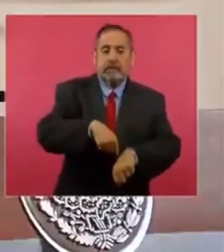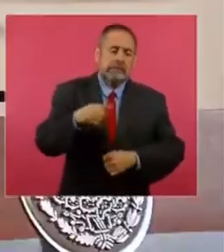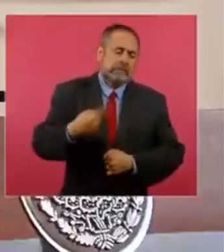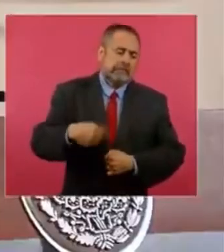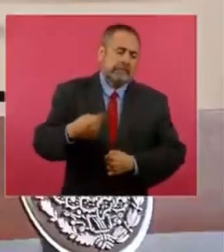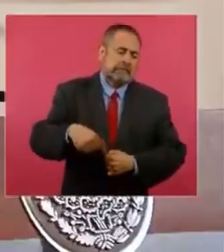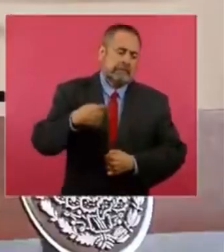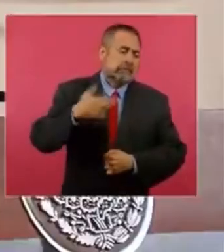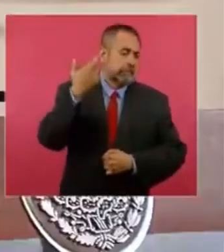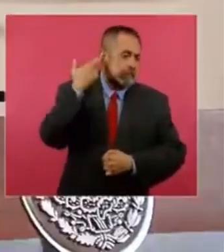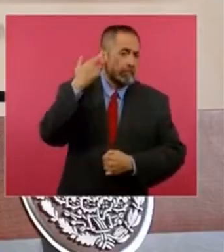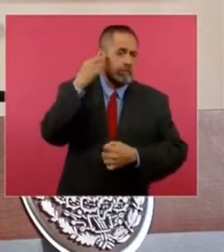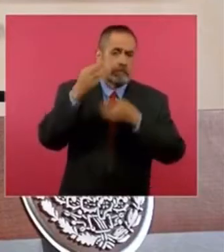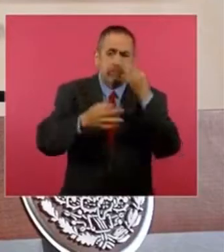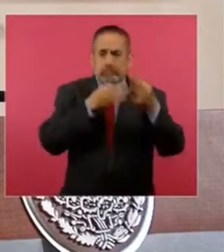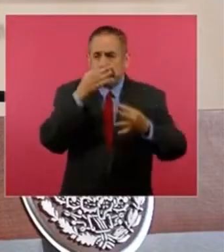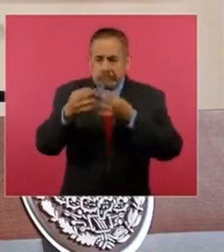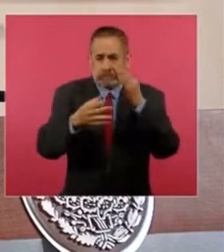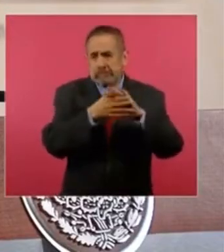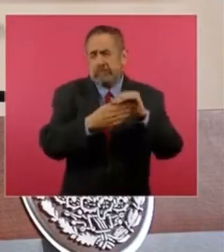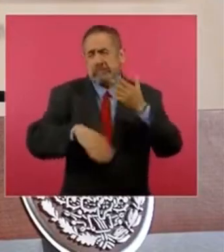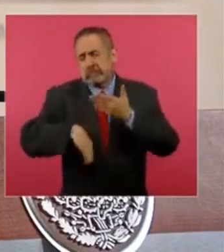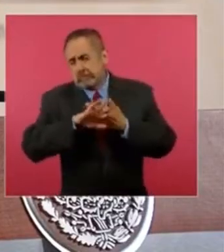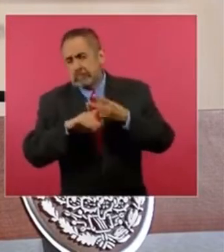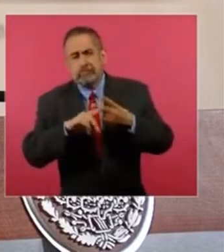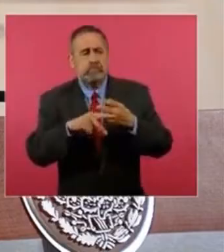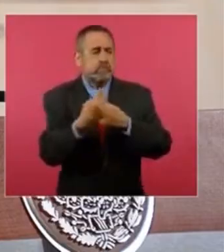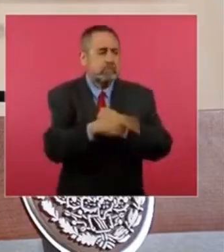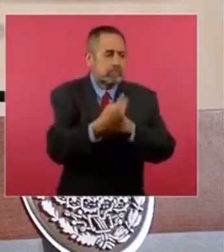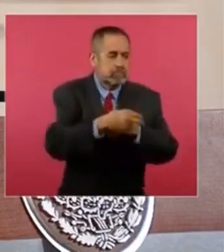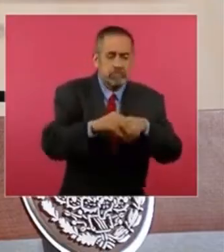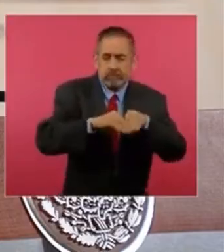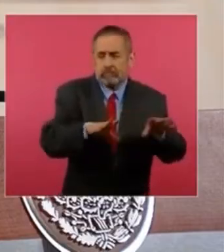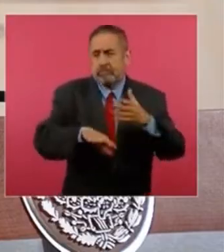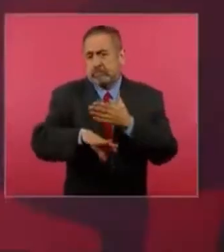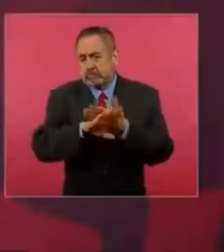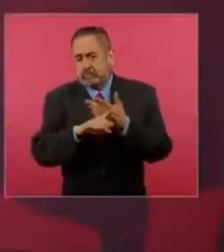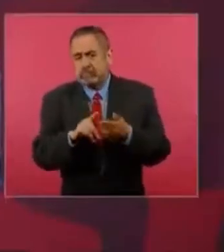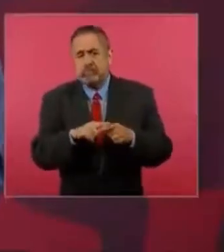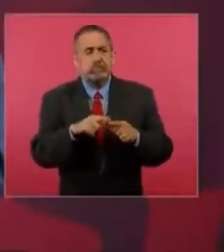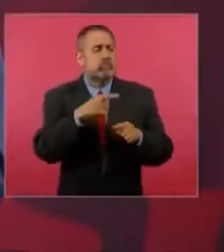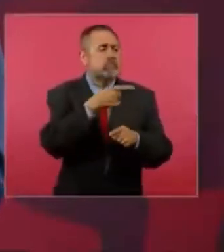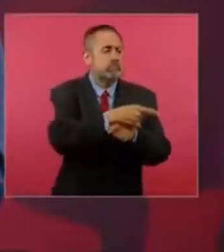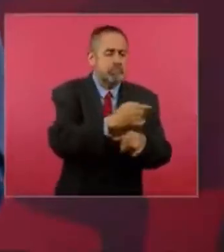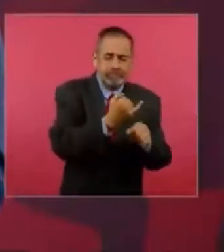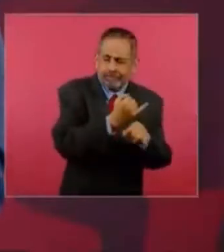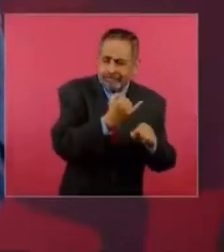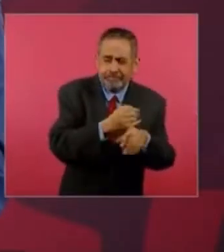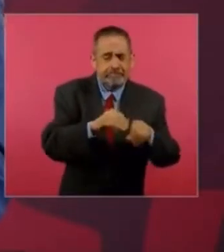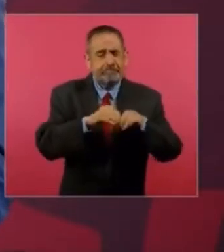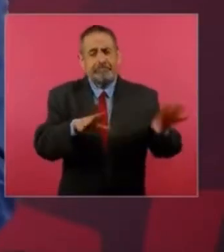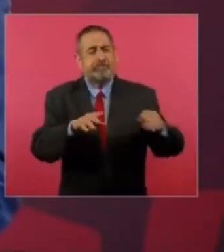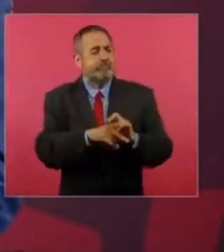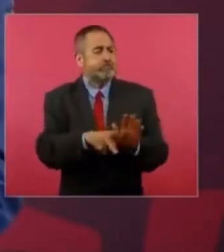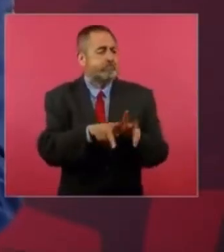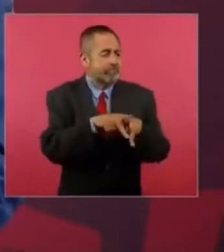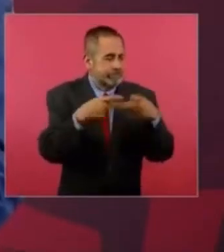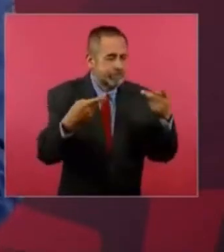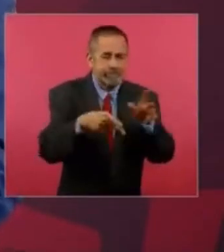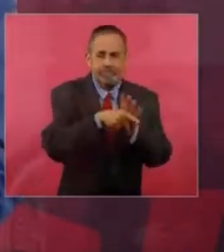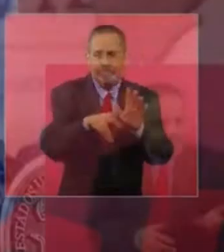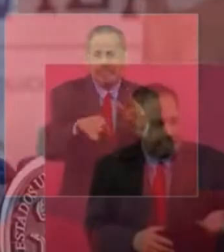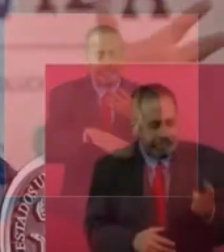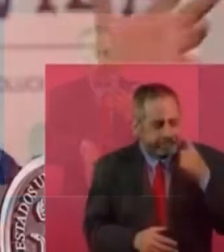y en espacios, en líneas ágatas, en los periódicos,